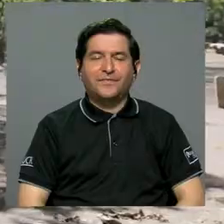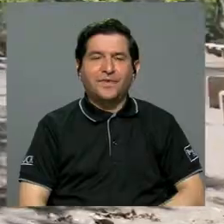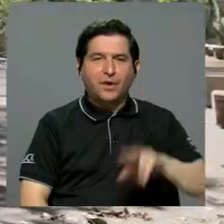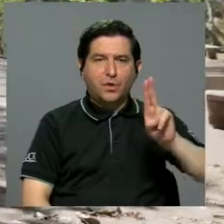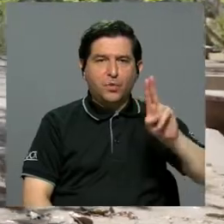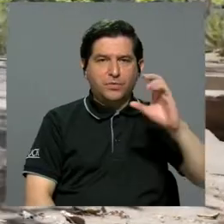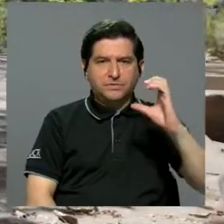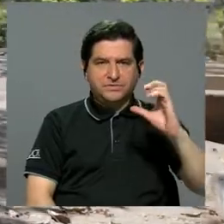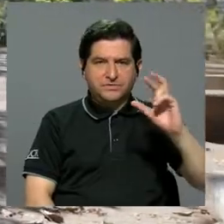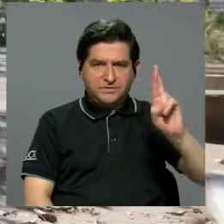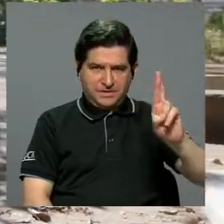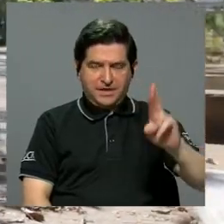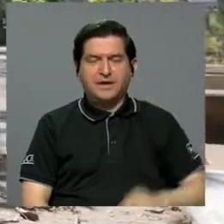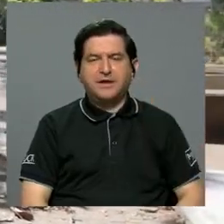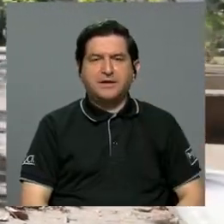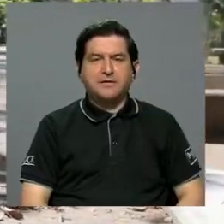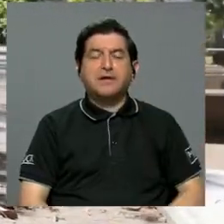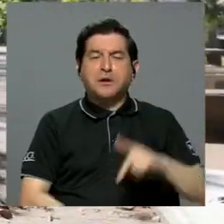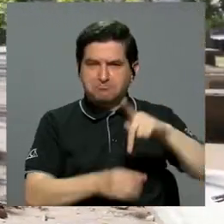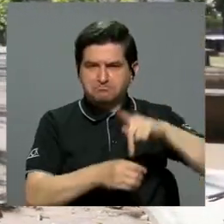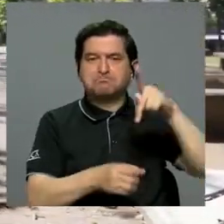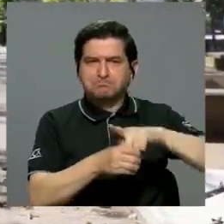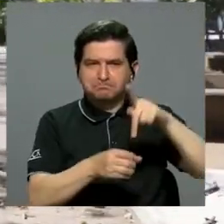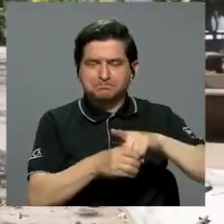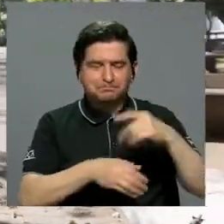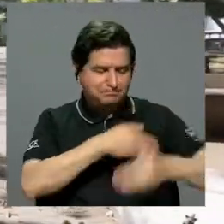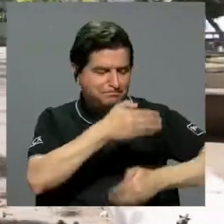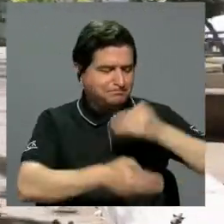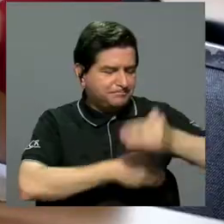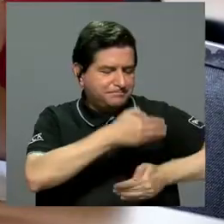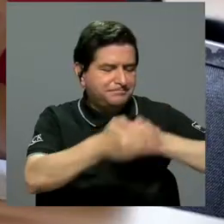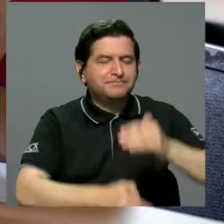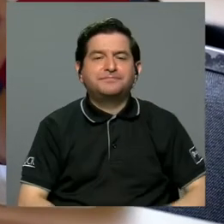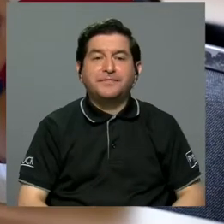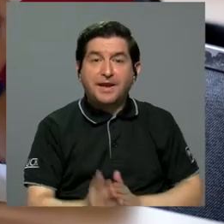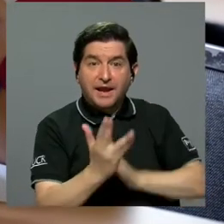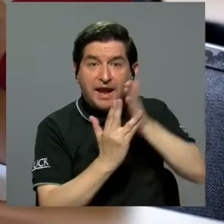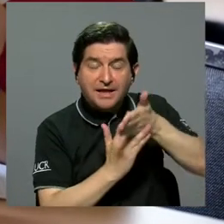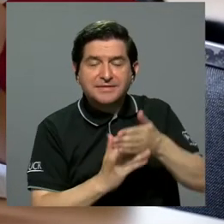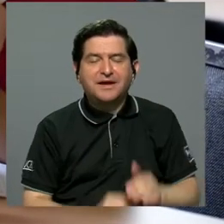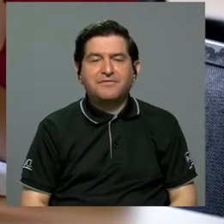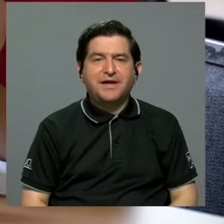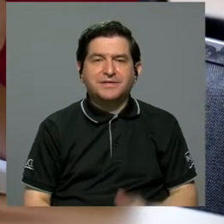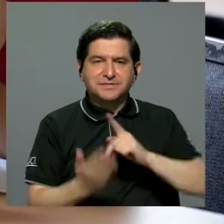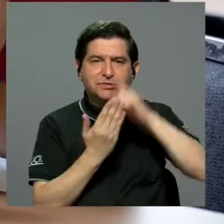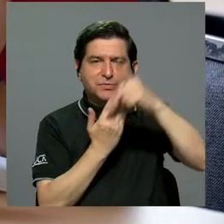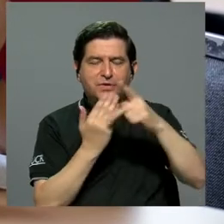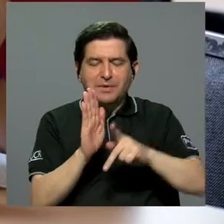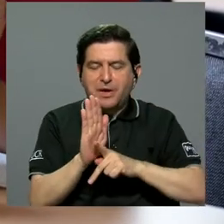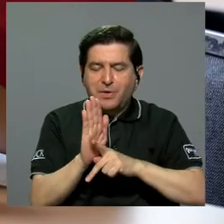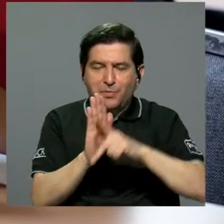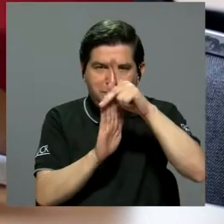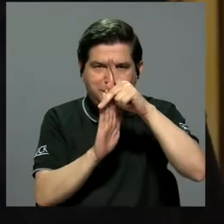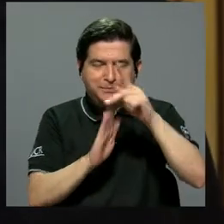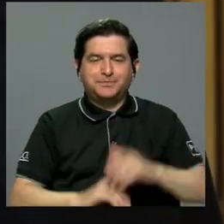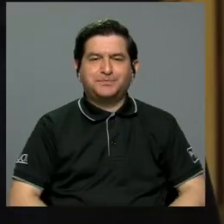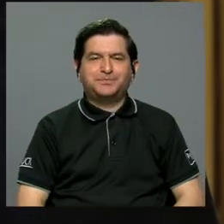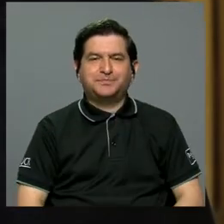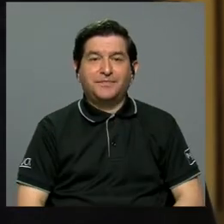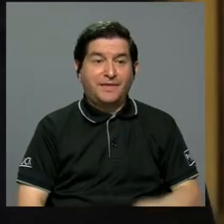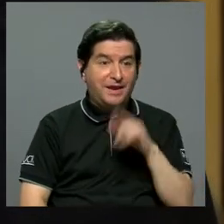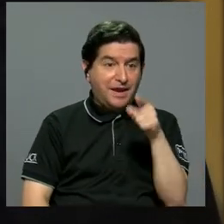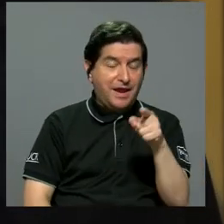universidad de costa rica pudo ser partícipe de este proceso a través del programa de recursos para la sordera